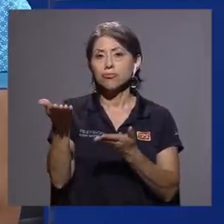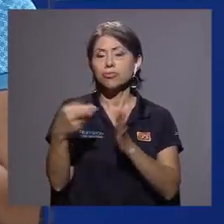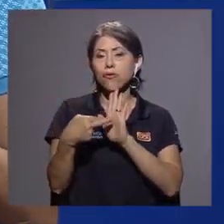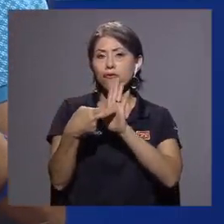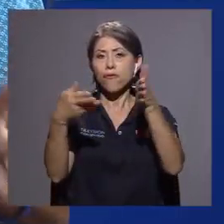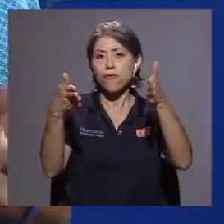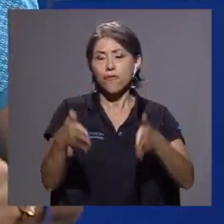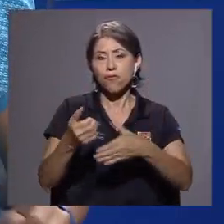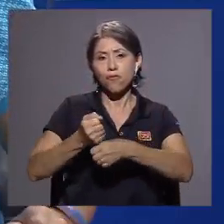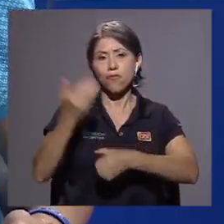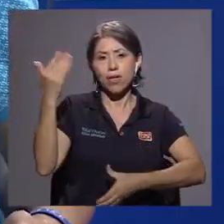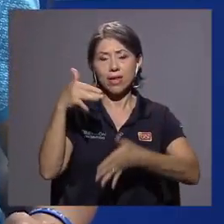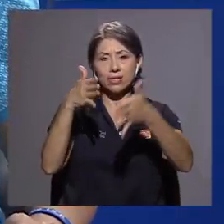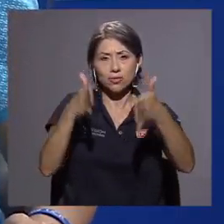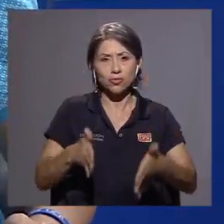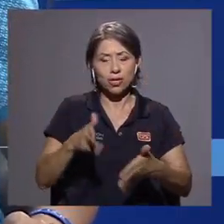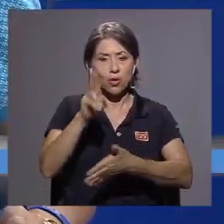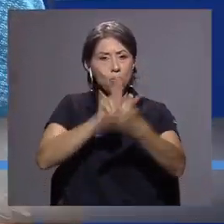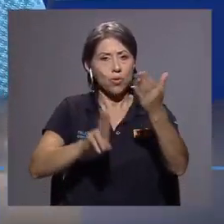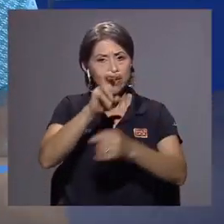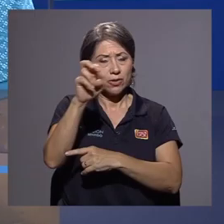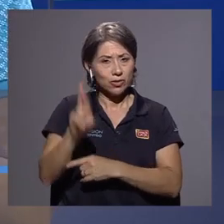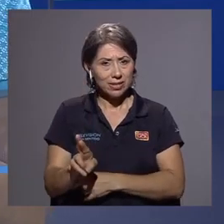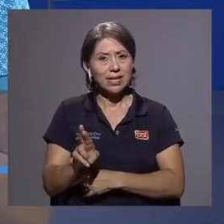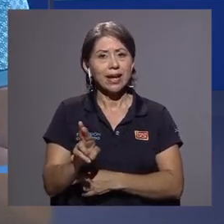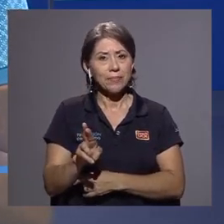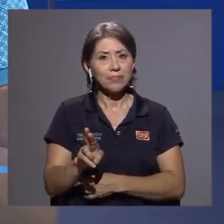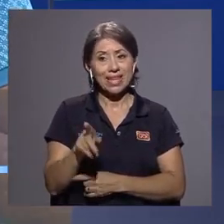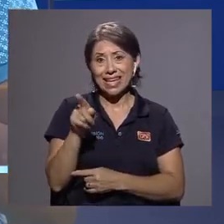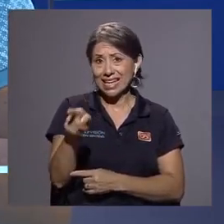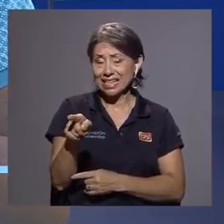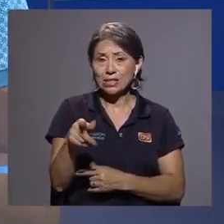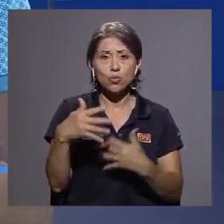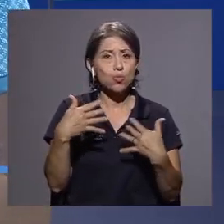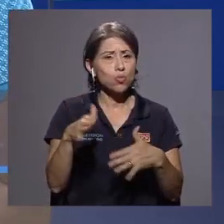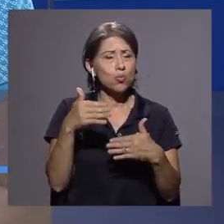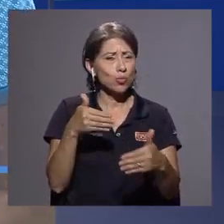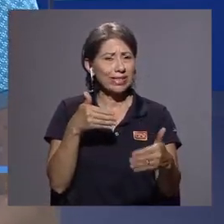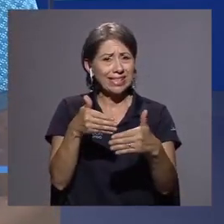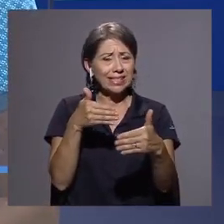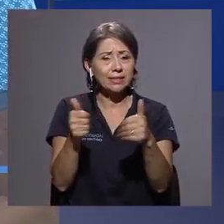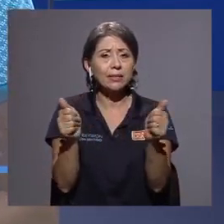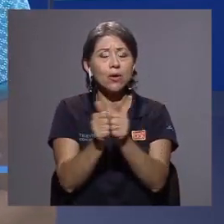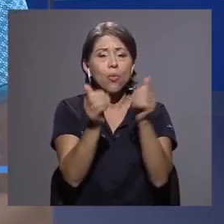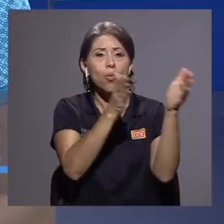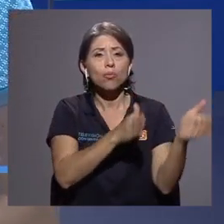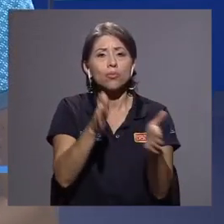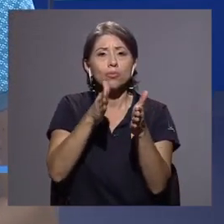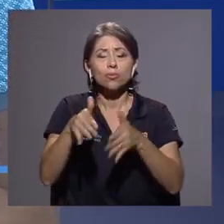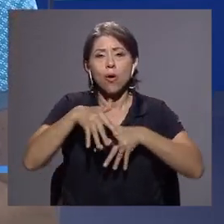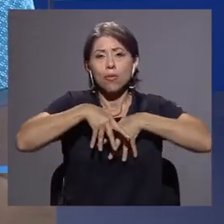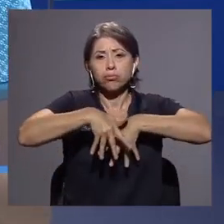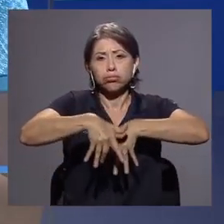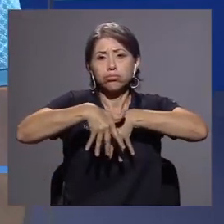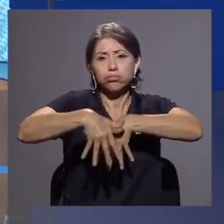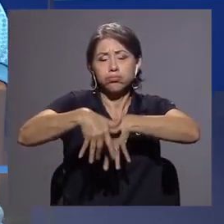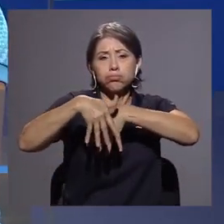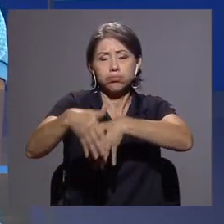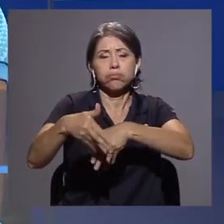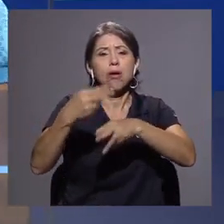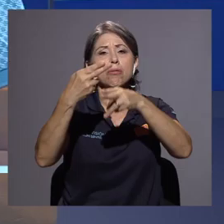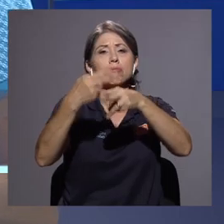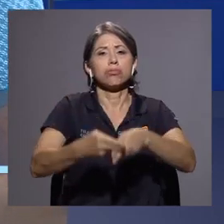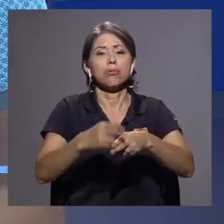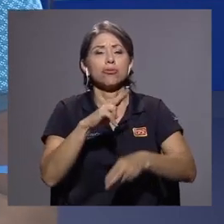representante de la Federación de Estudiantes de la Universidad de Costa Rica y estuvo muy, muy de cerca con la organización de la marcha Somos U